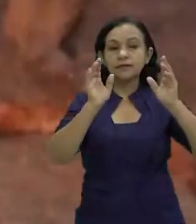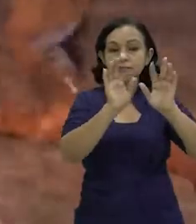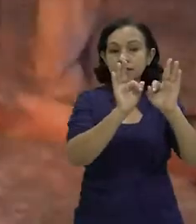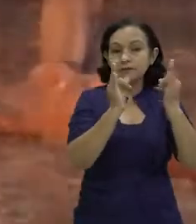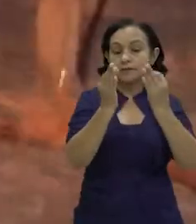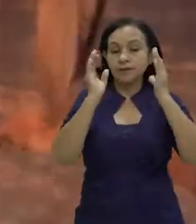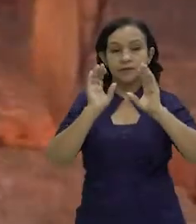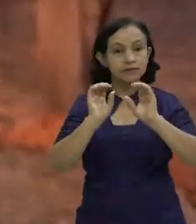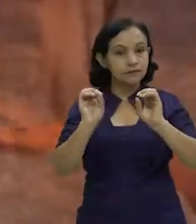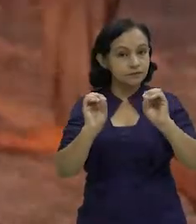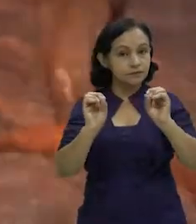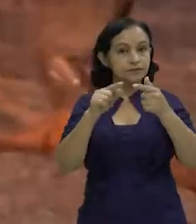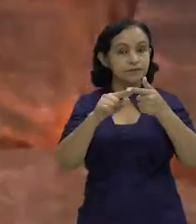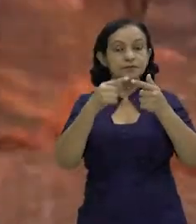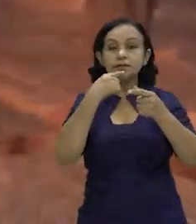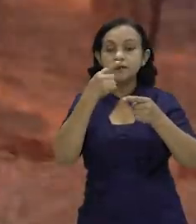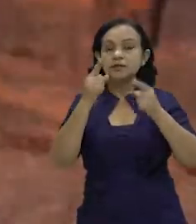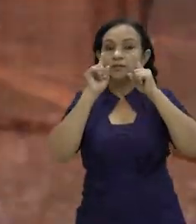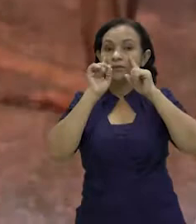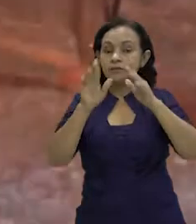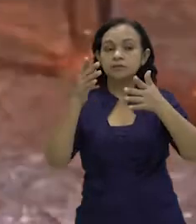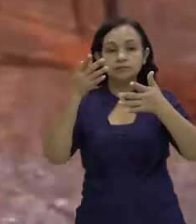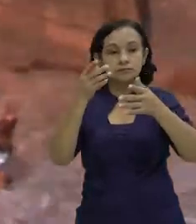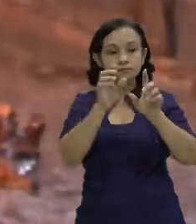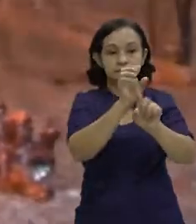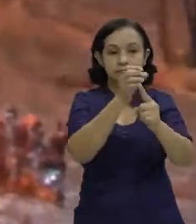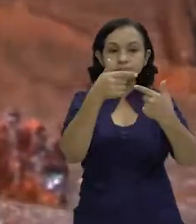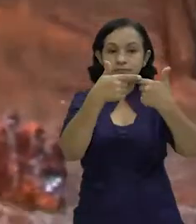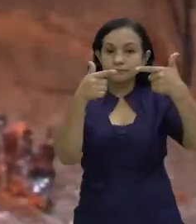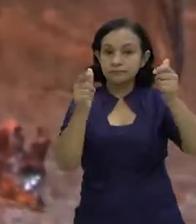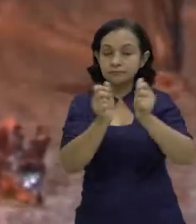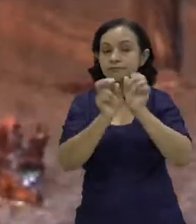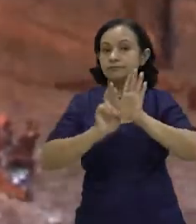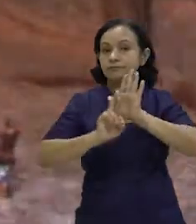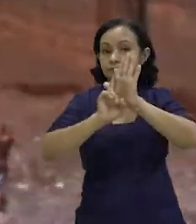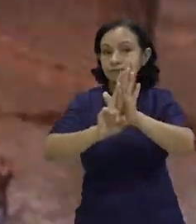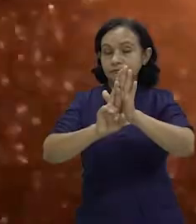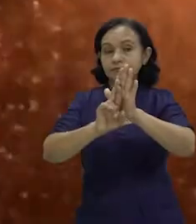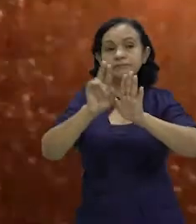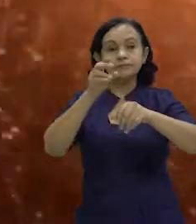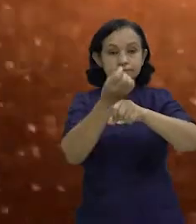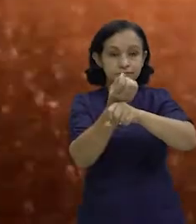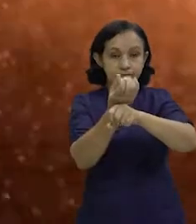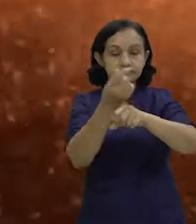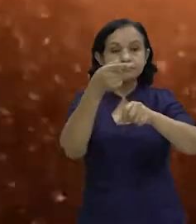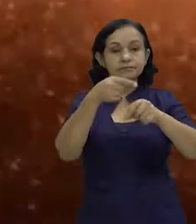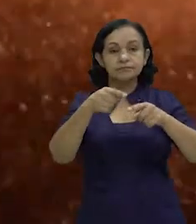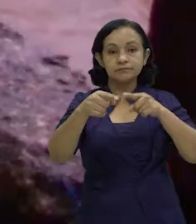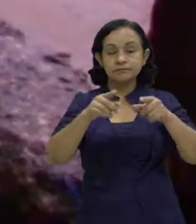familias. Es así donde se ponía a prueba la fuerza organizativa y capacidad de respuesta de la municipalidad y comunidad.